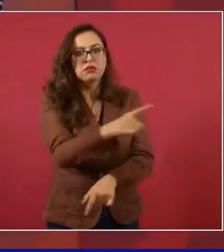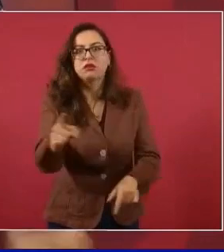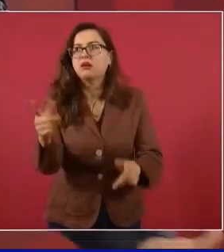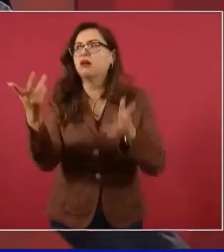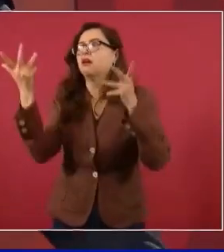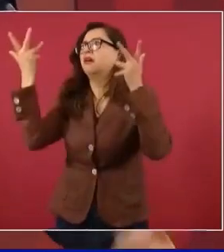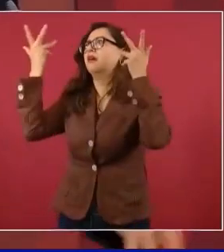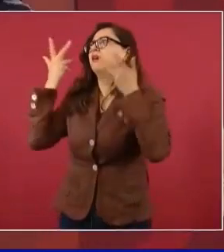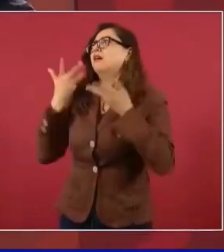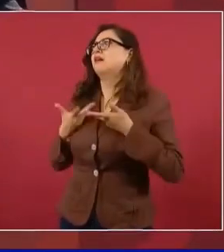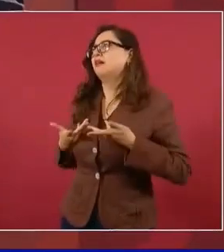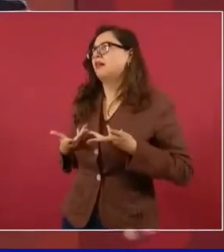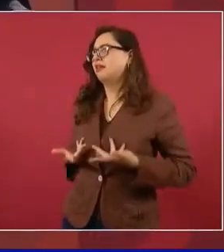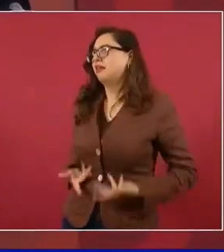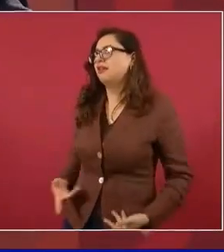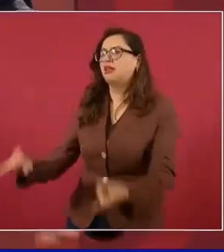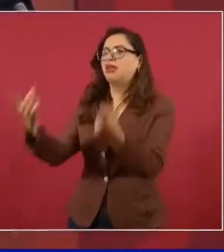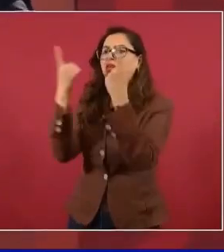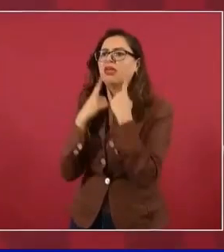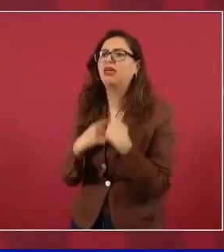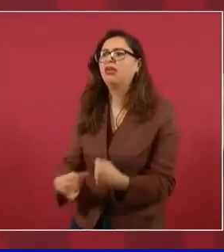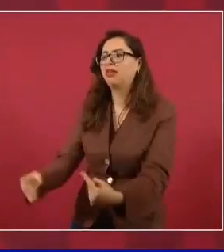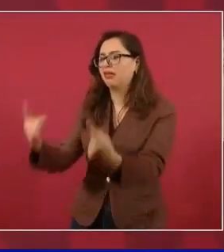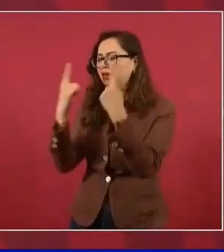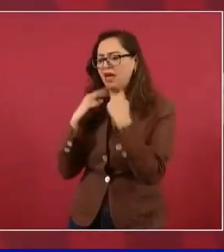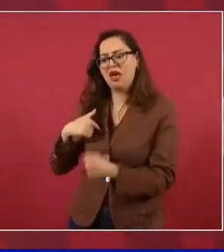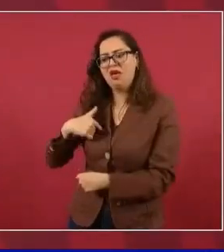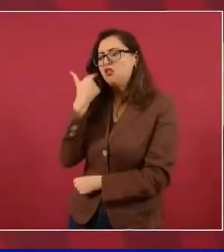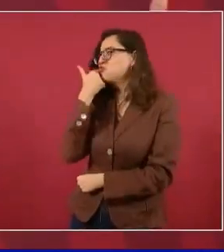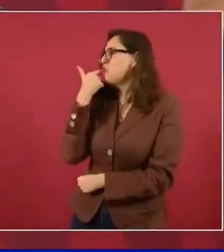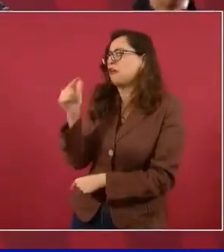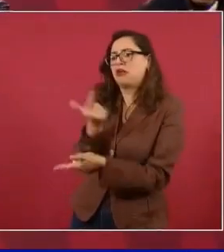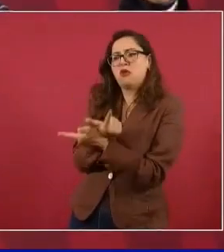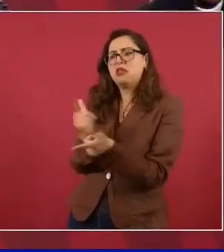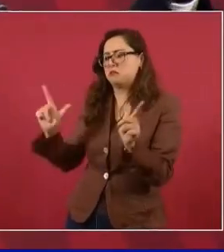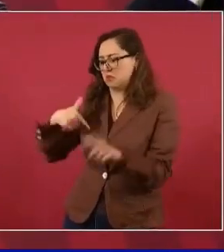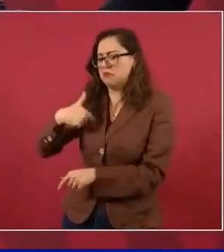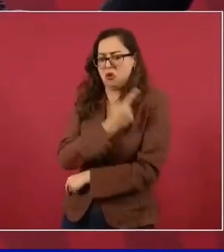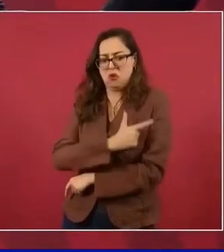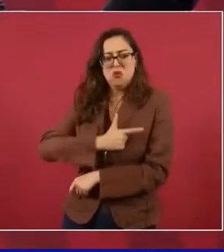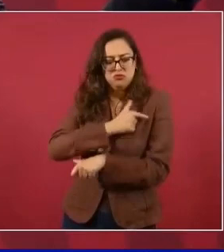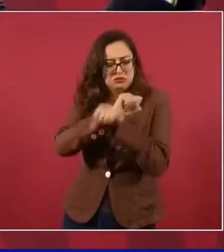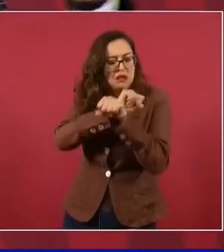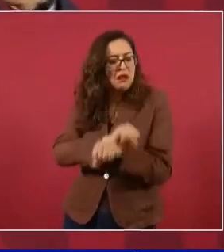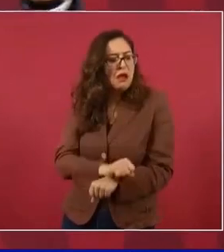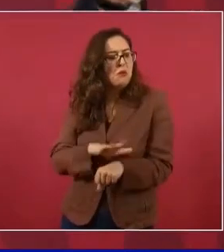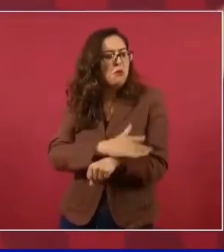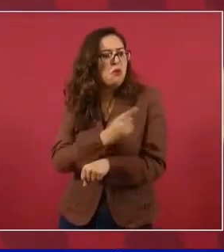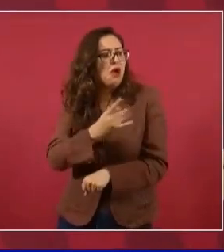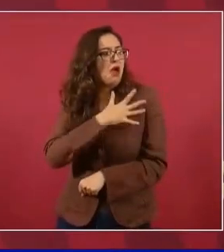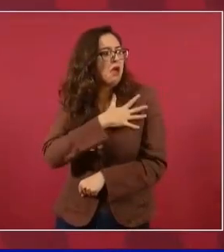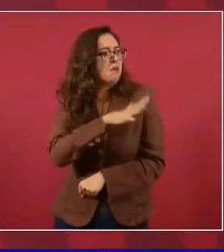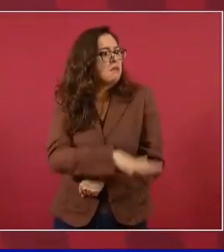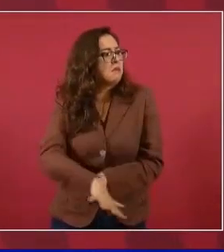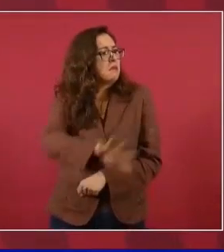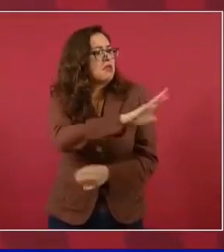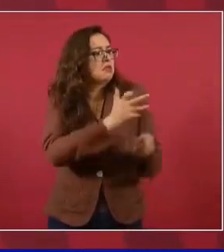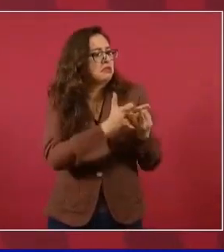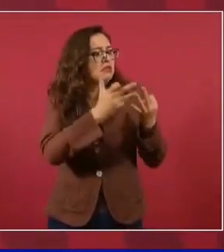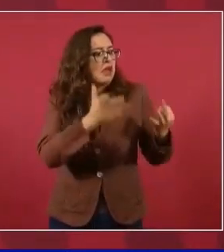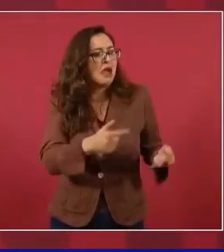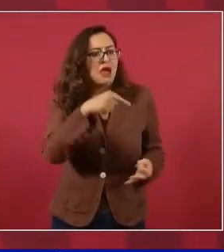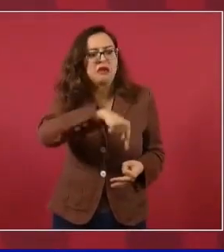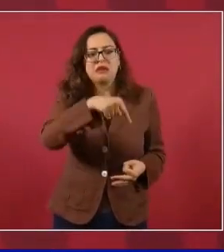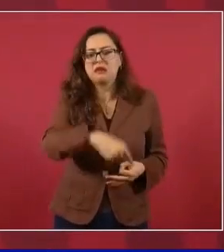porque en esas haciendas estaban enterrados sus padres, sus abuelos, bisabuelos, tatarabuelos, y no sabían qué era la libertad,